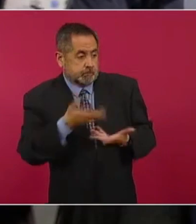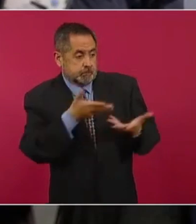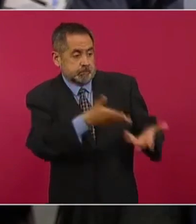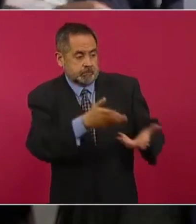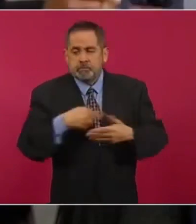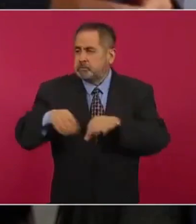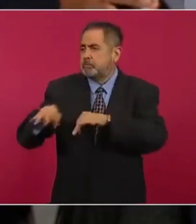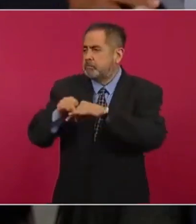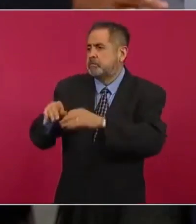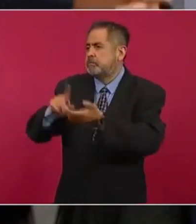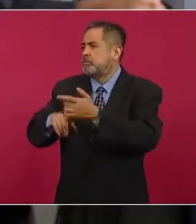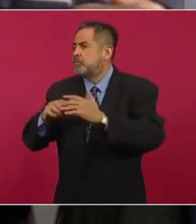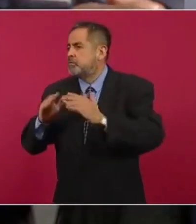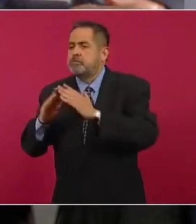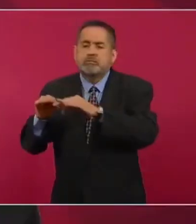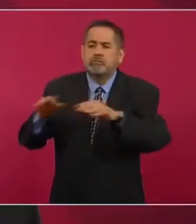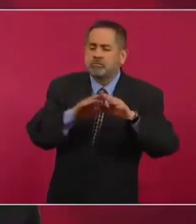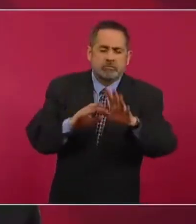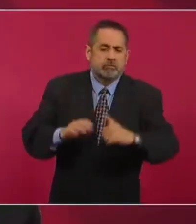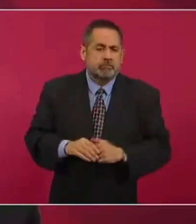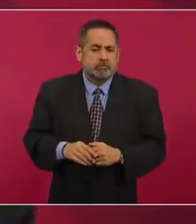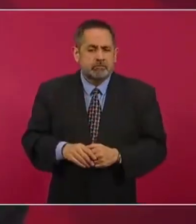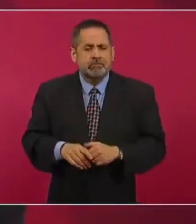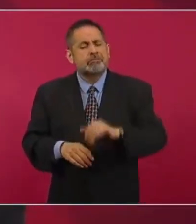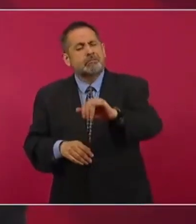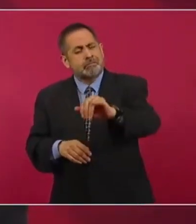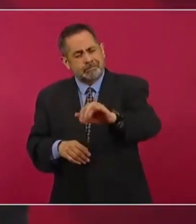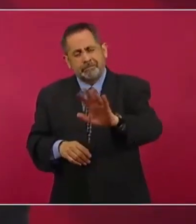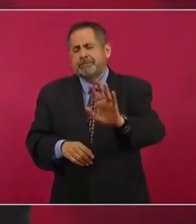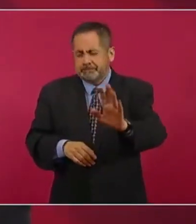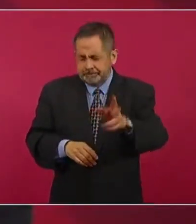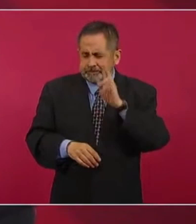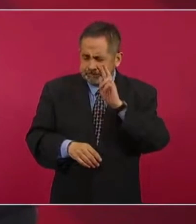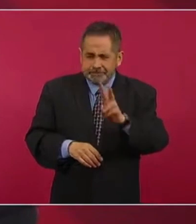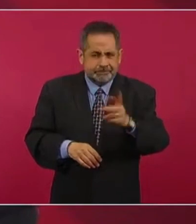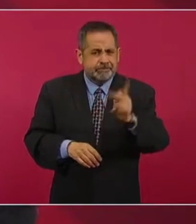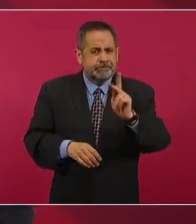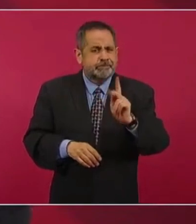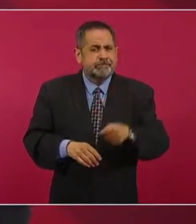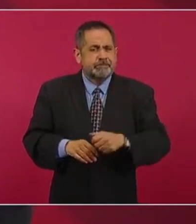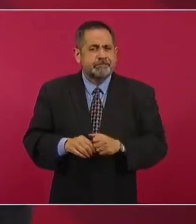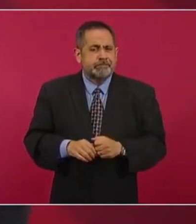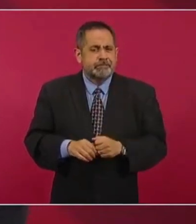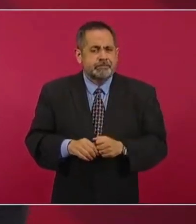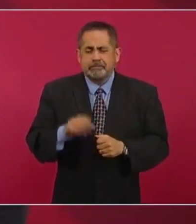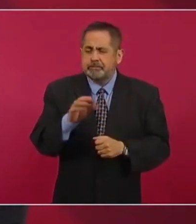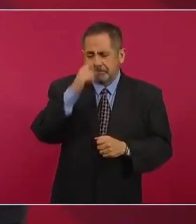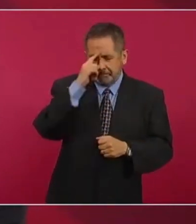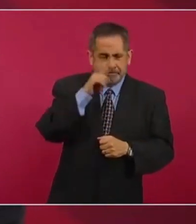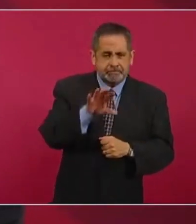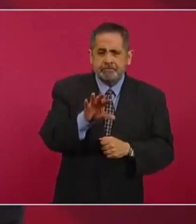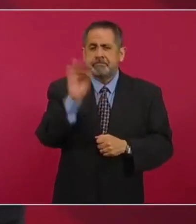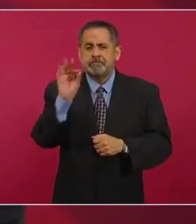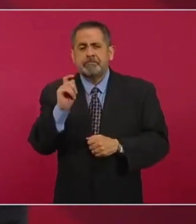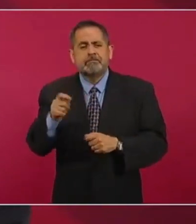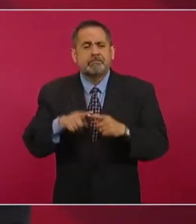familia, las madres solteras. Sí, se está viendo, pero lo cierto es que se optó por